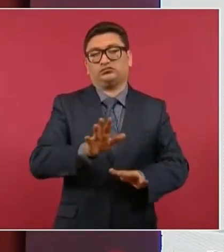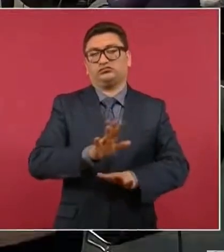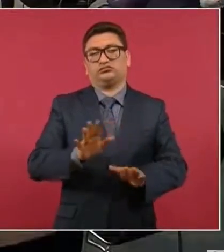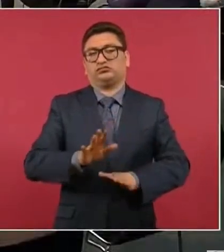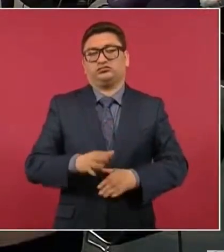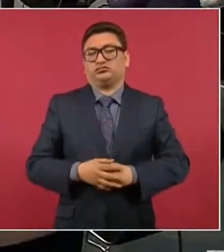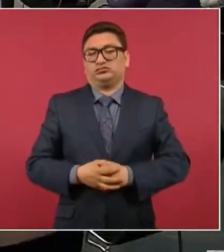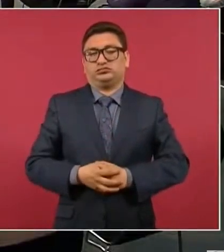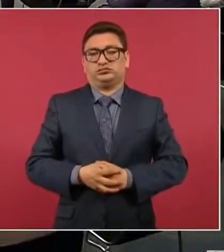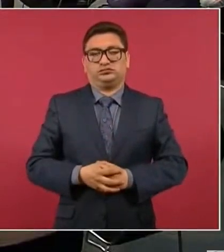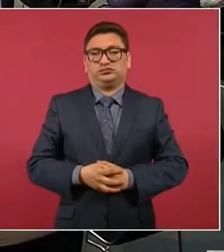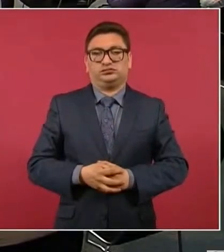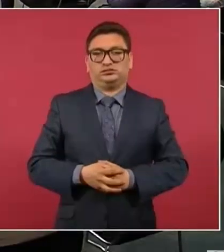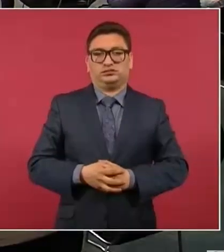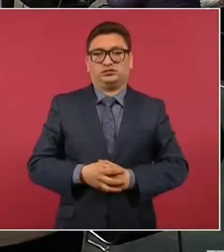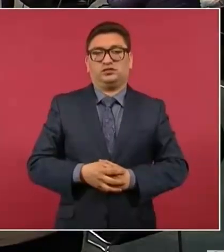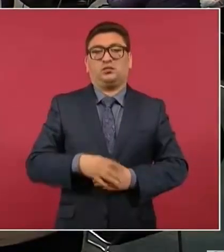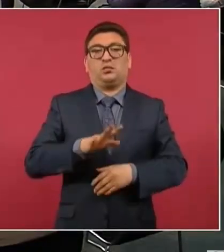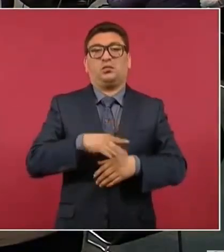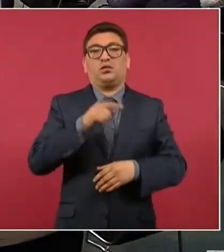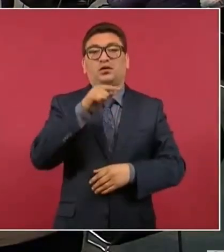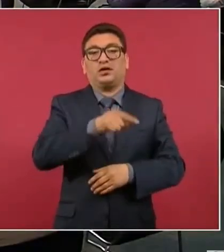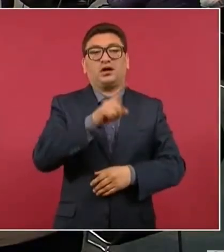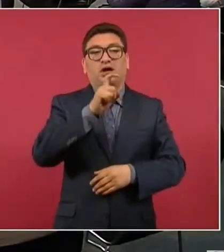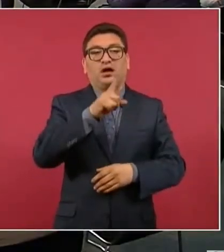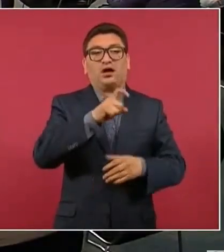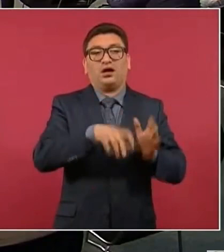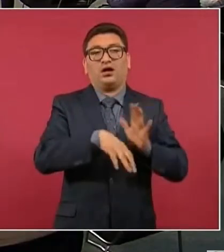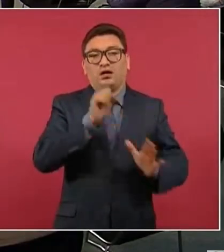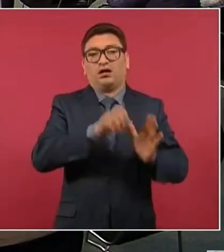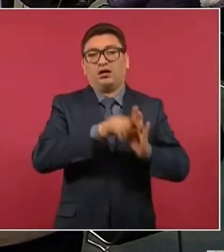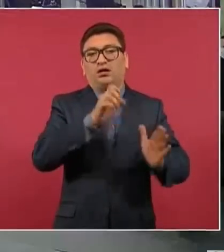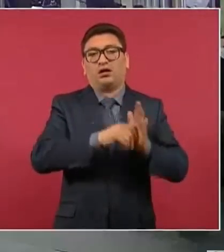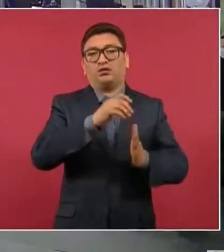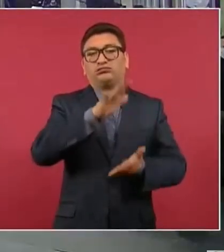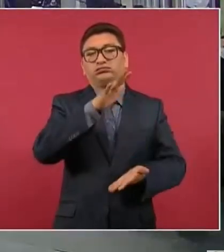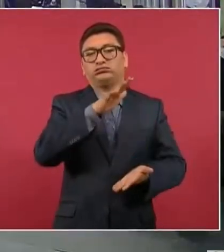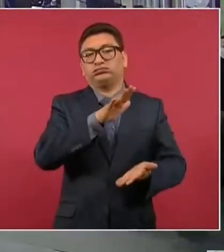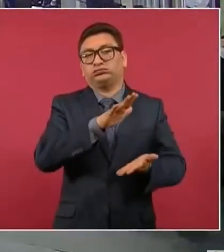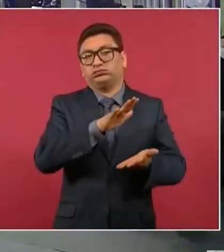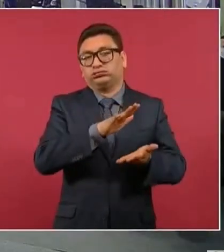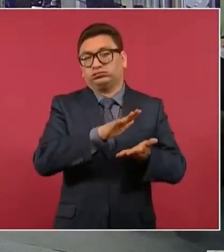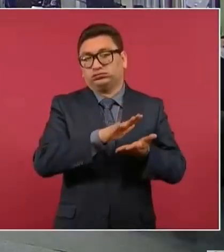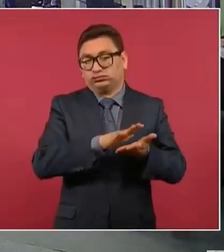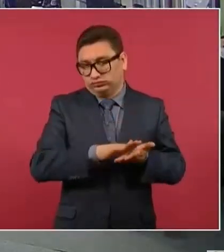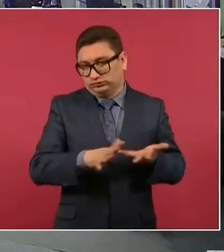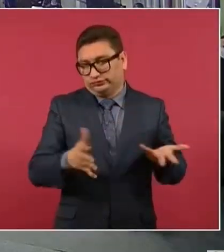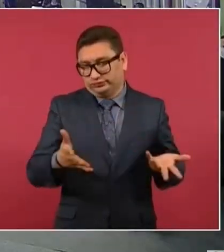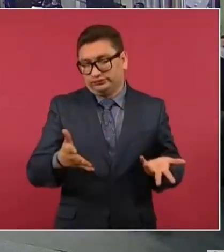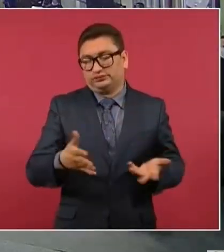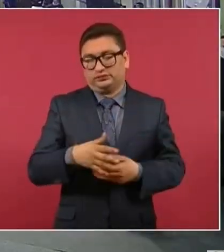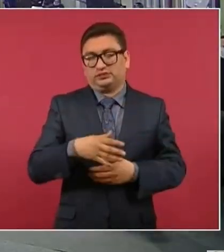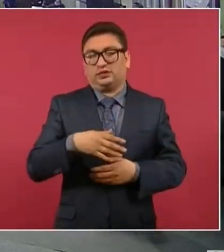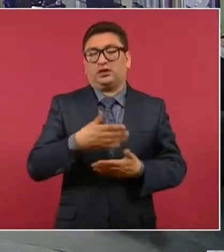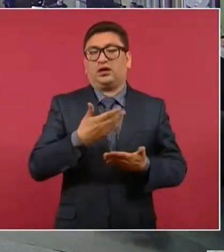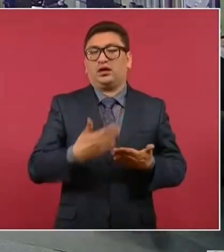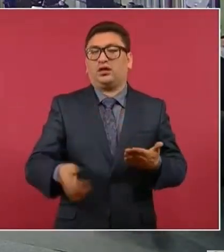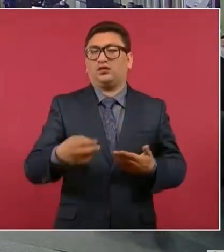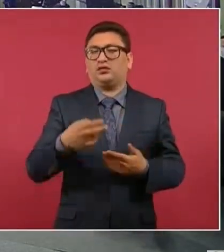estos acuíferos que se llama ahora en